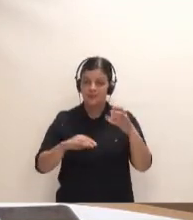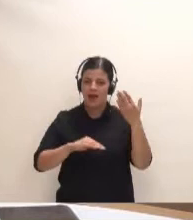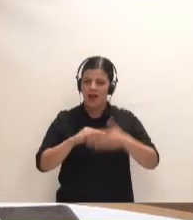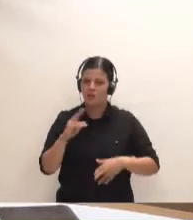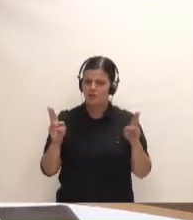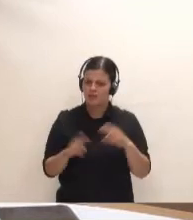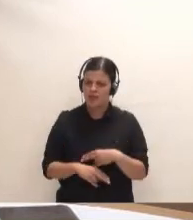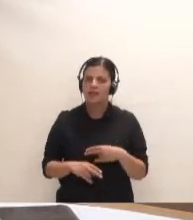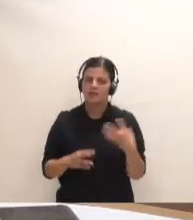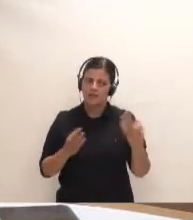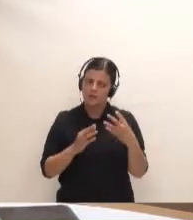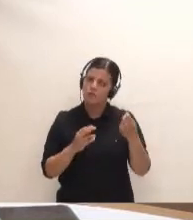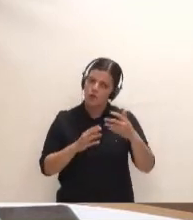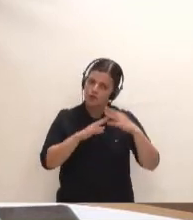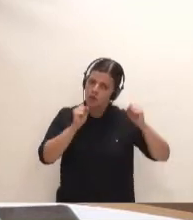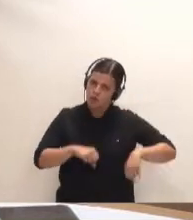poquito de acuerdo.